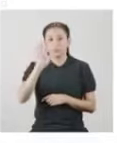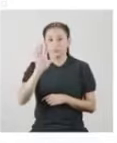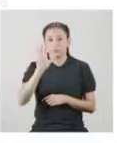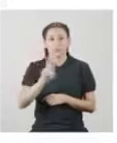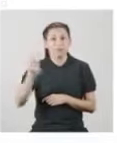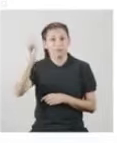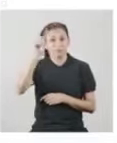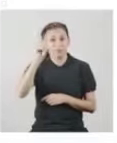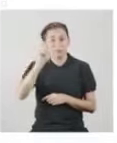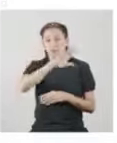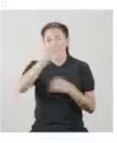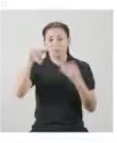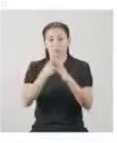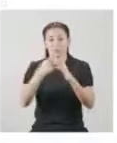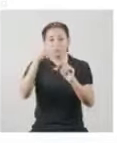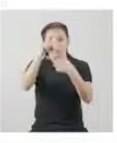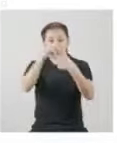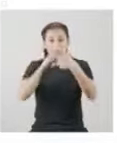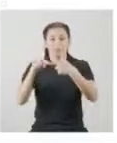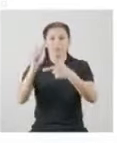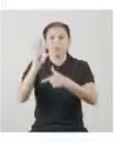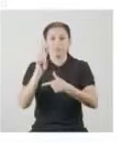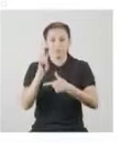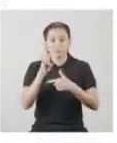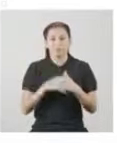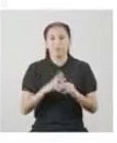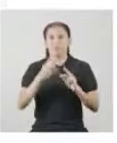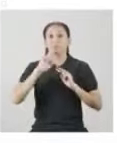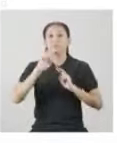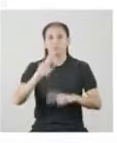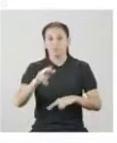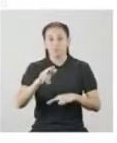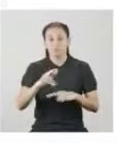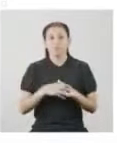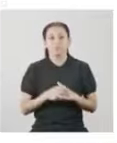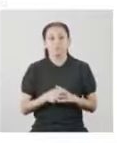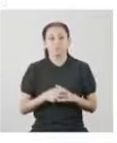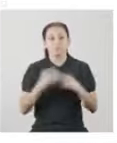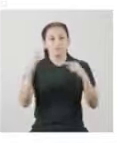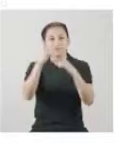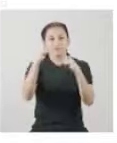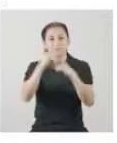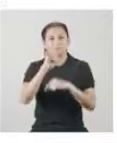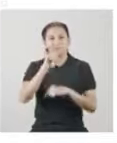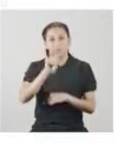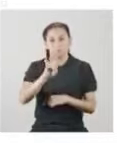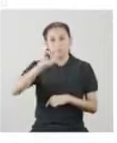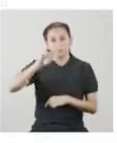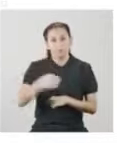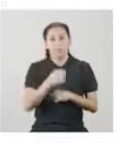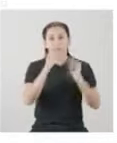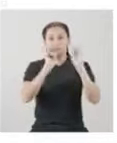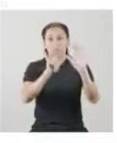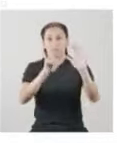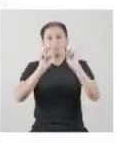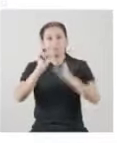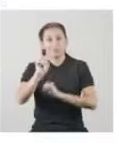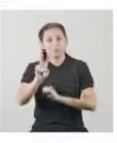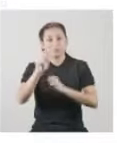cuadrado y esa sumatoria la dividimos entre 6, resultando la varianza igual a 4